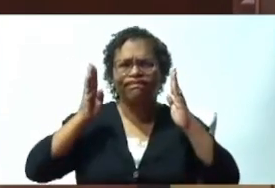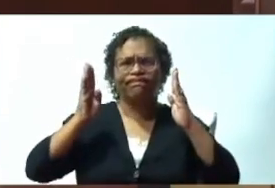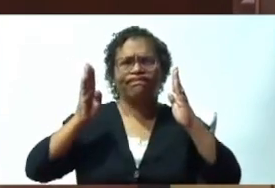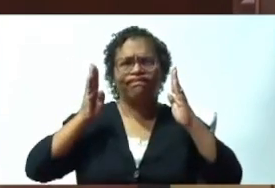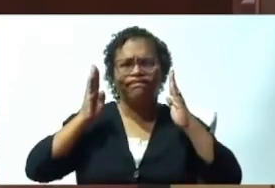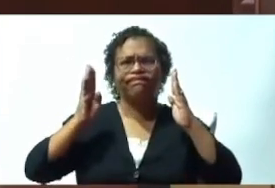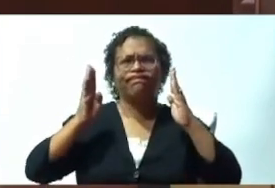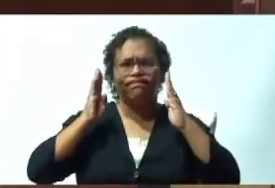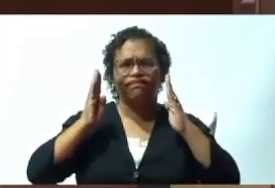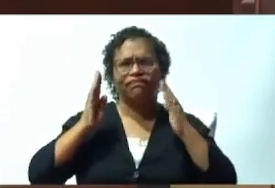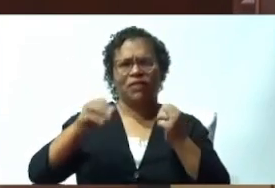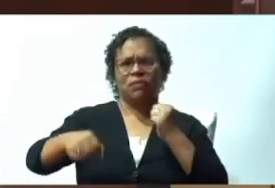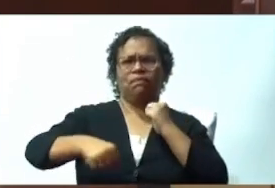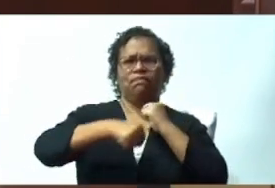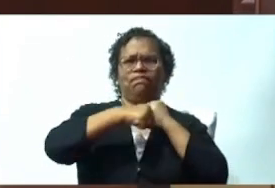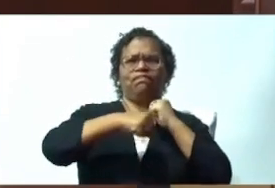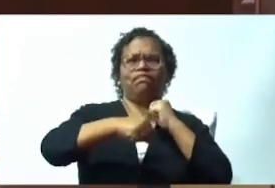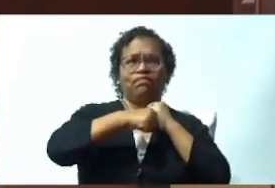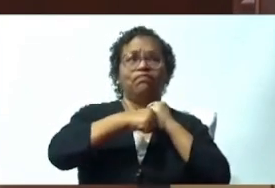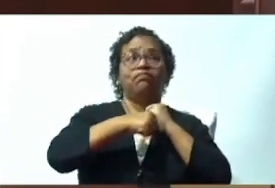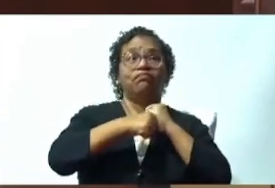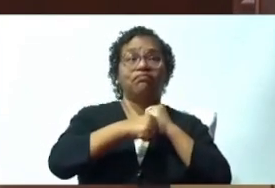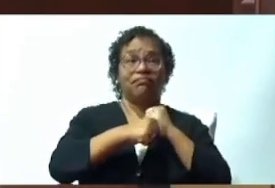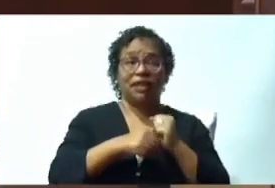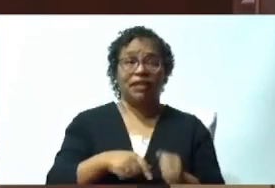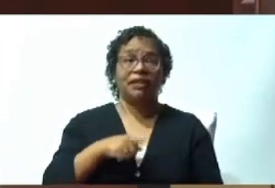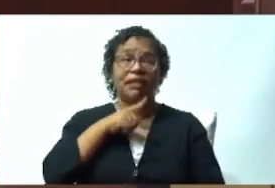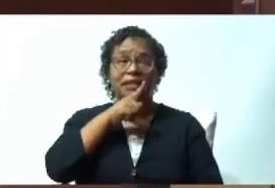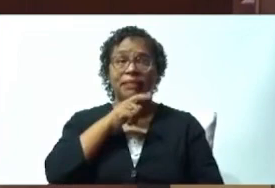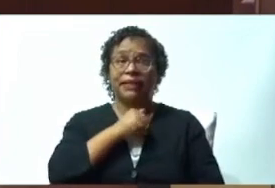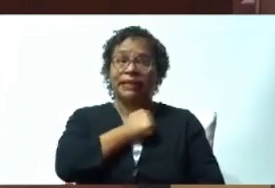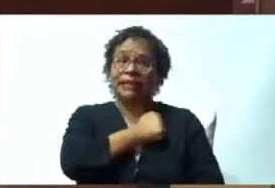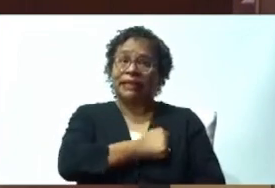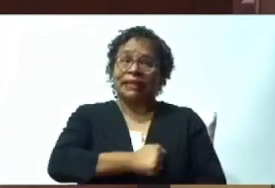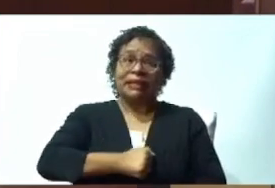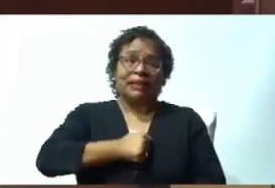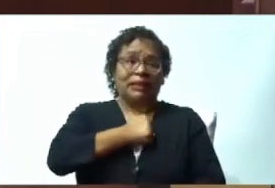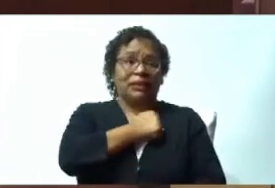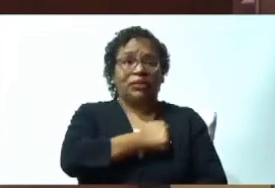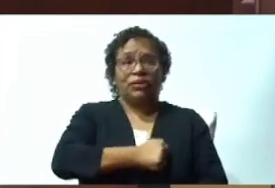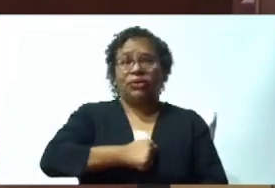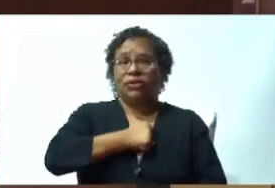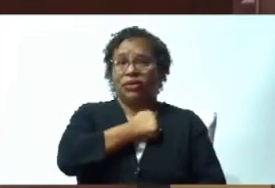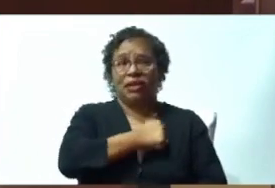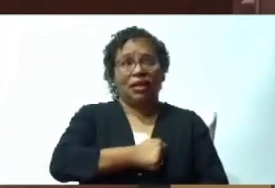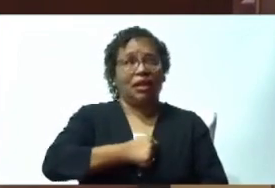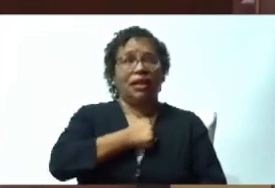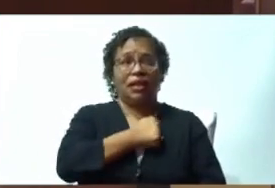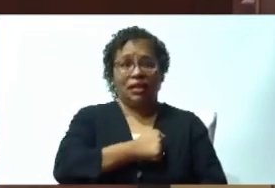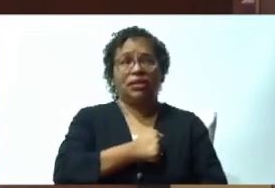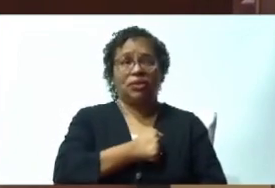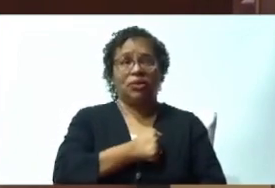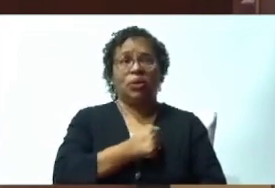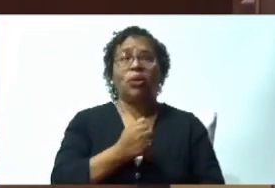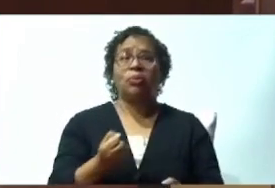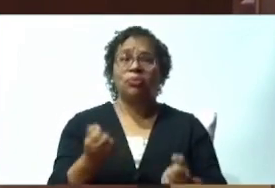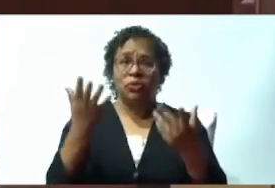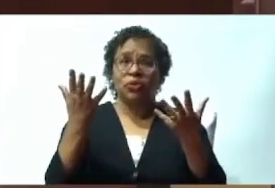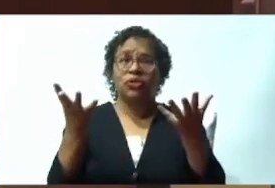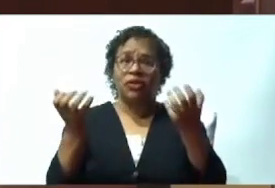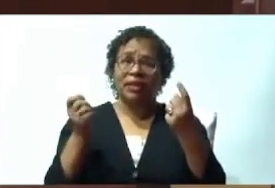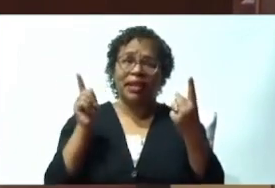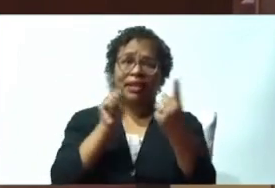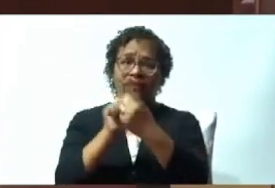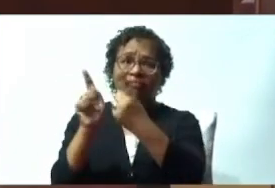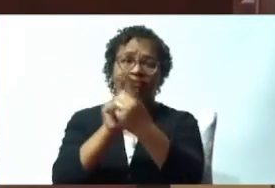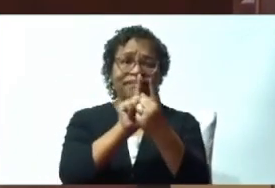solidarizado y me disculpo con lo que no han podido hacerlo porque mucha gente ha tratado y la verdad que